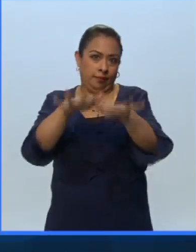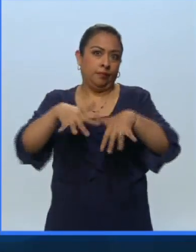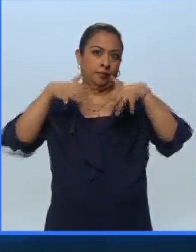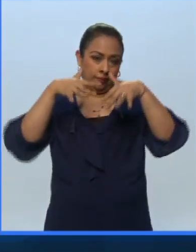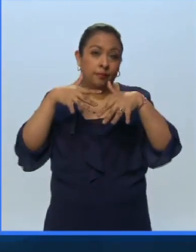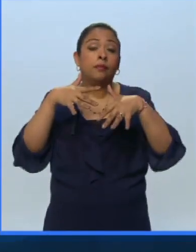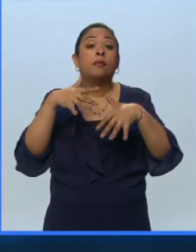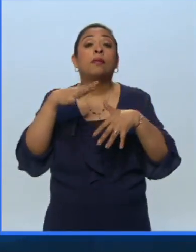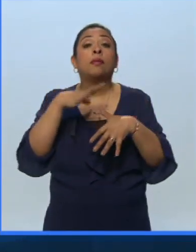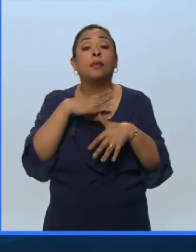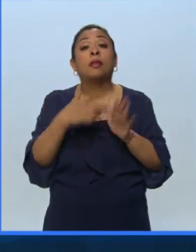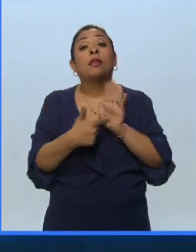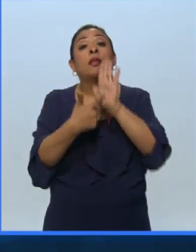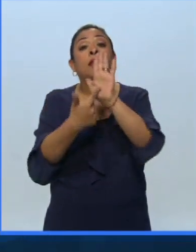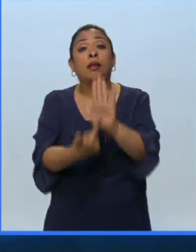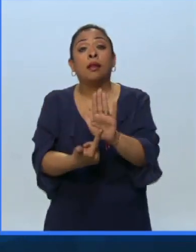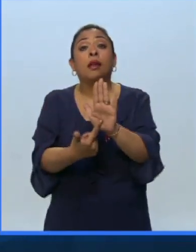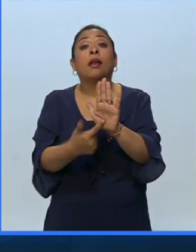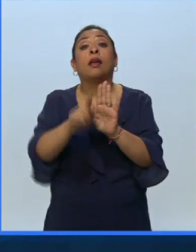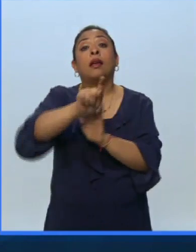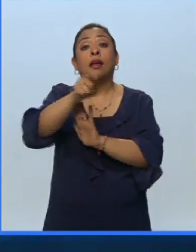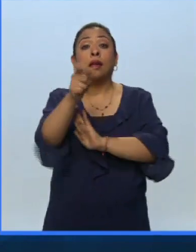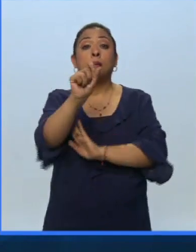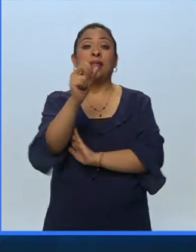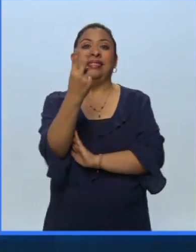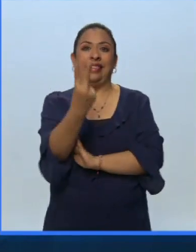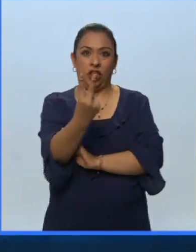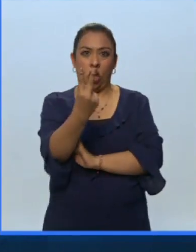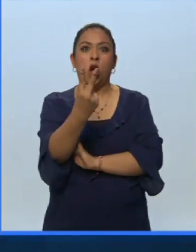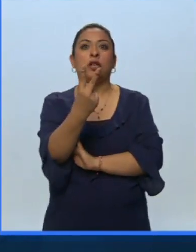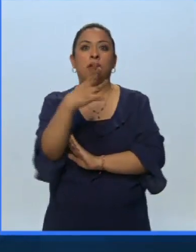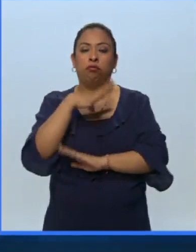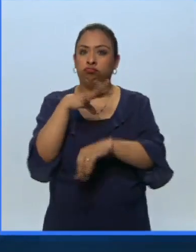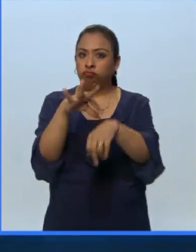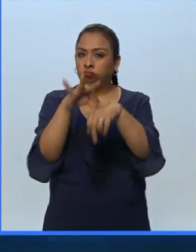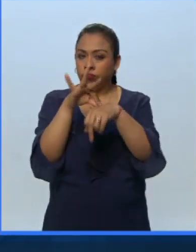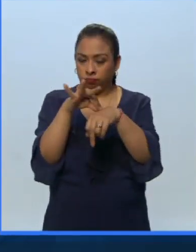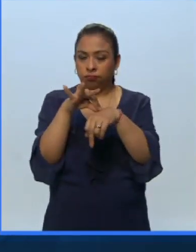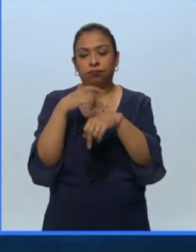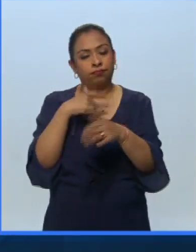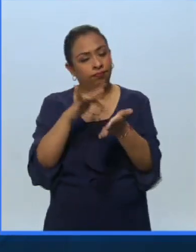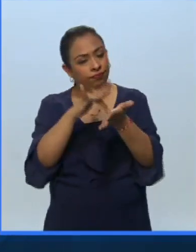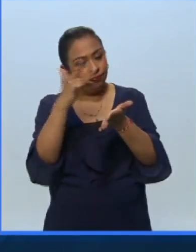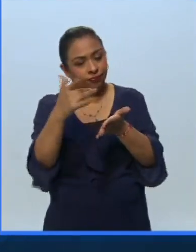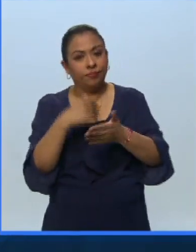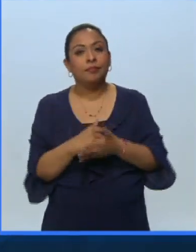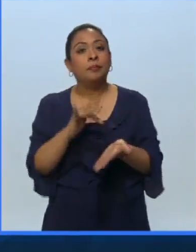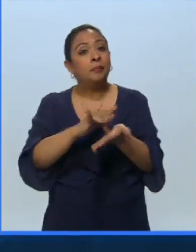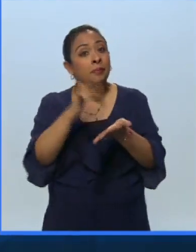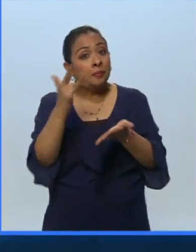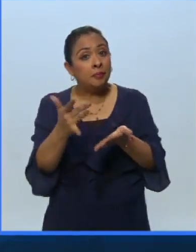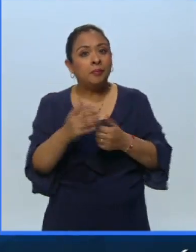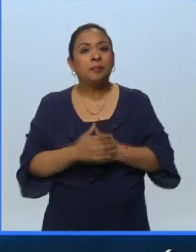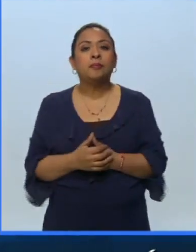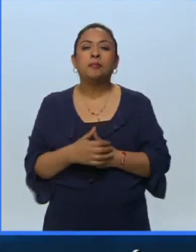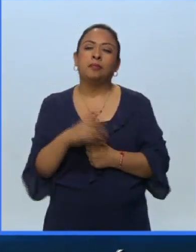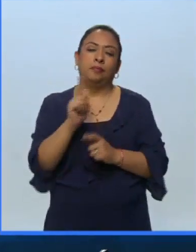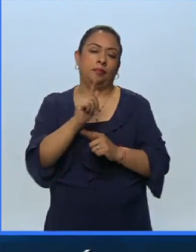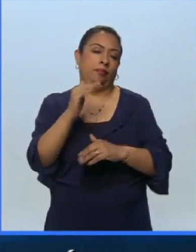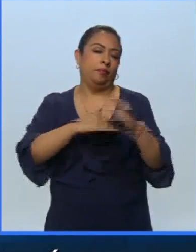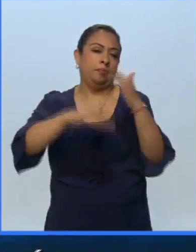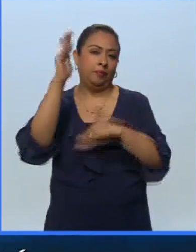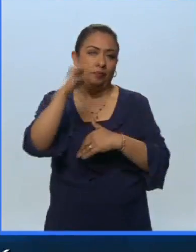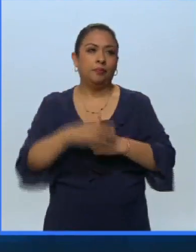y lo estaremos presentando en Canal 22, que tendremos la transmisión en vivo. Muchas gracias, Mon. Gracias por estar acá y muchísimo éxito.